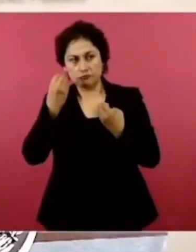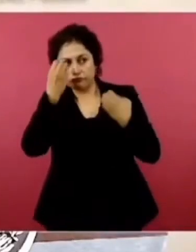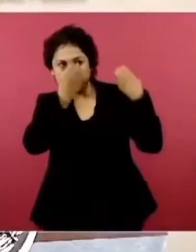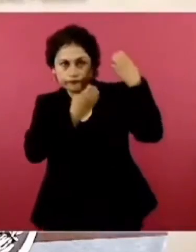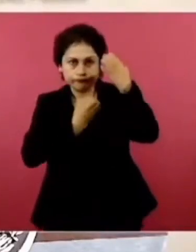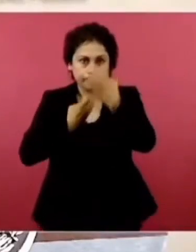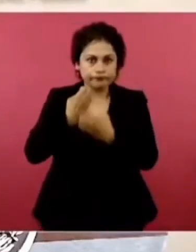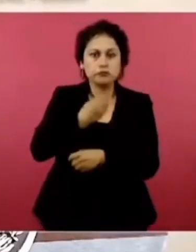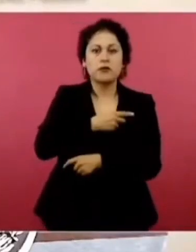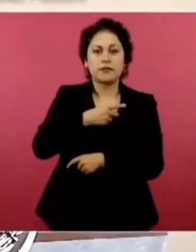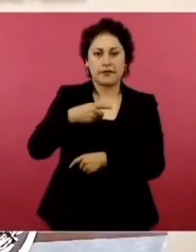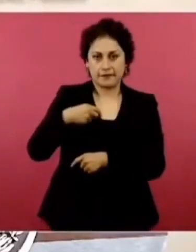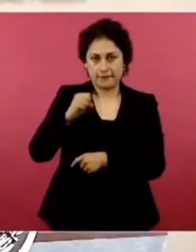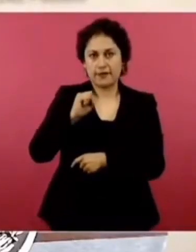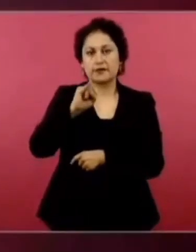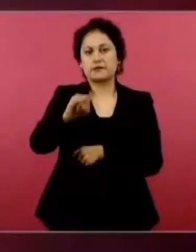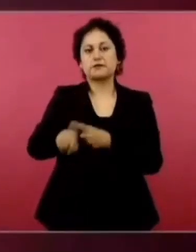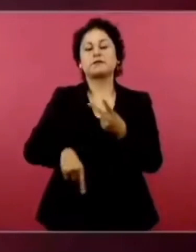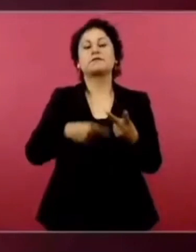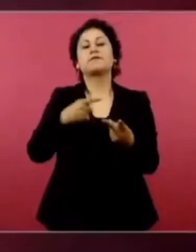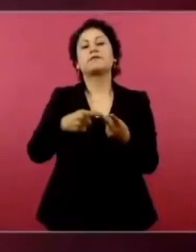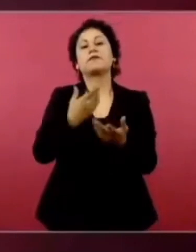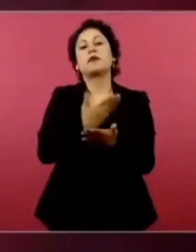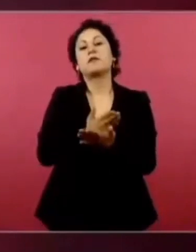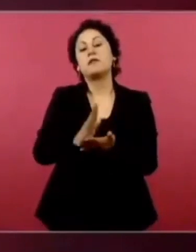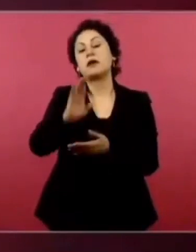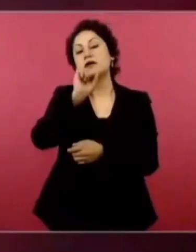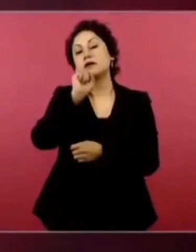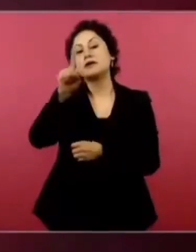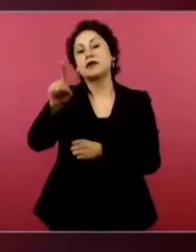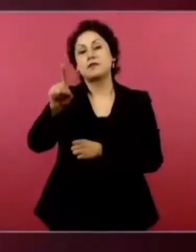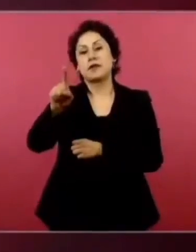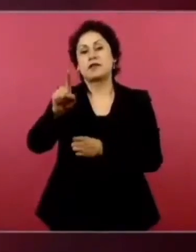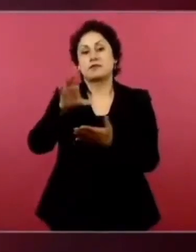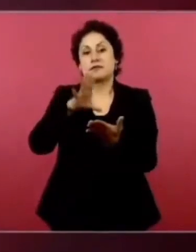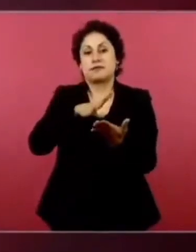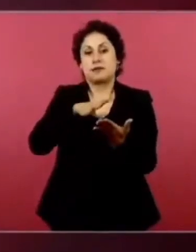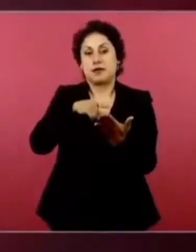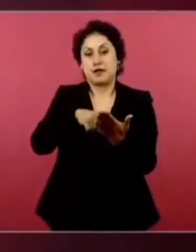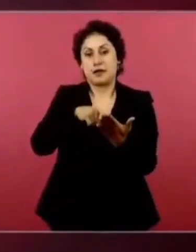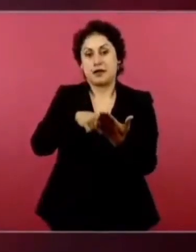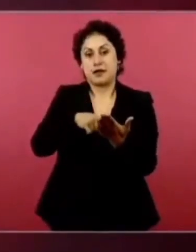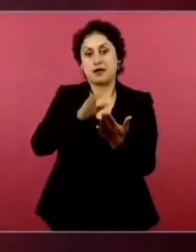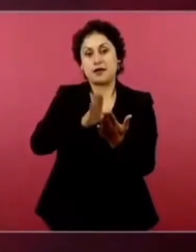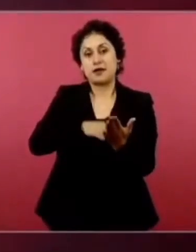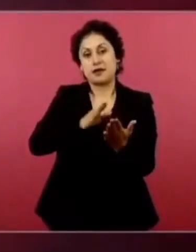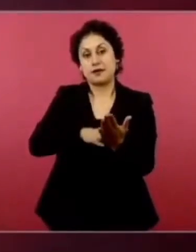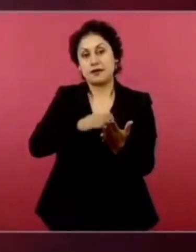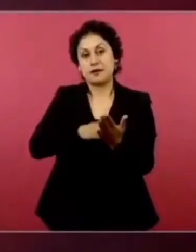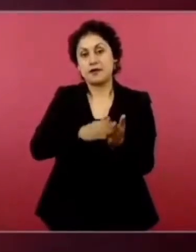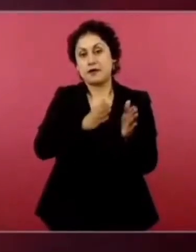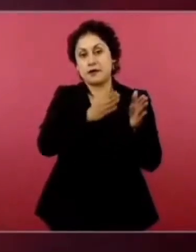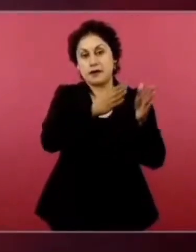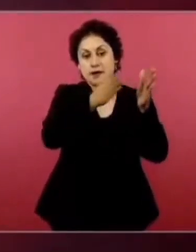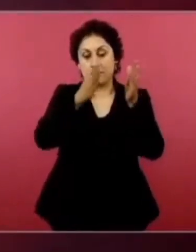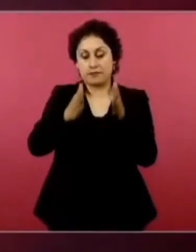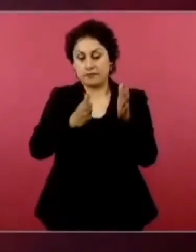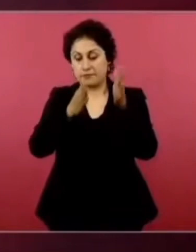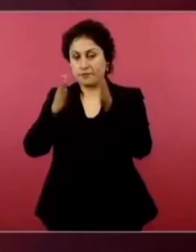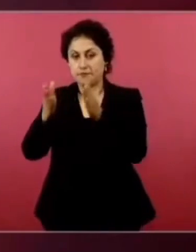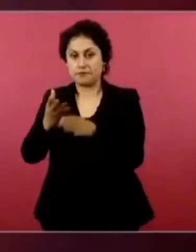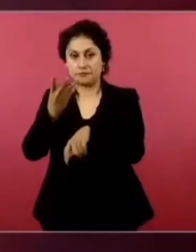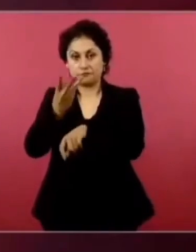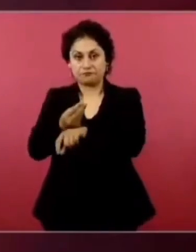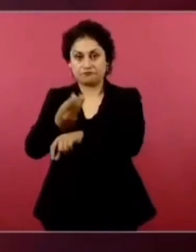hay dictámenes de seguridad estructural de los tramos que se van reforzando